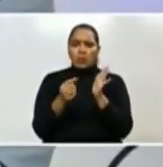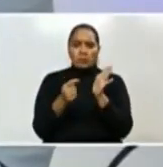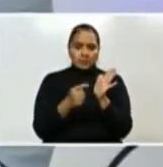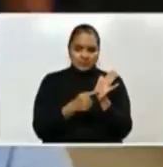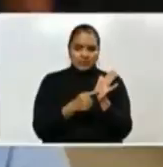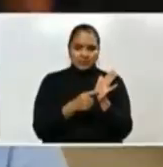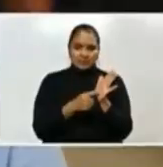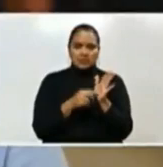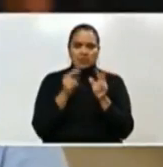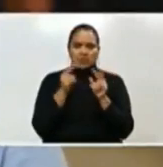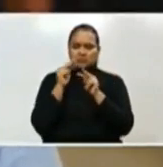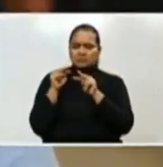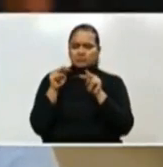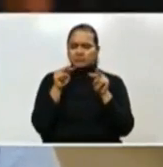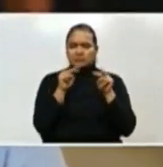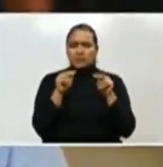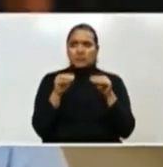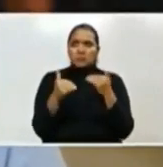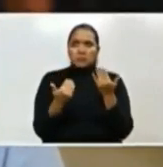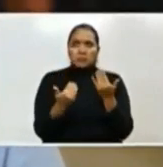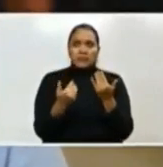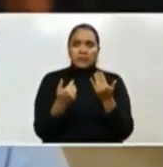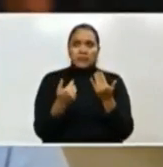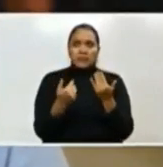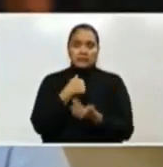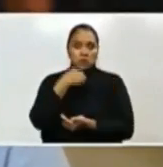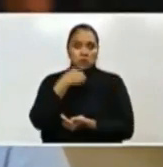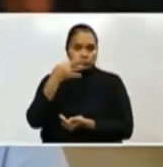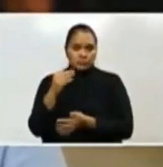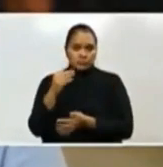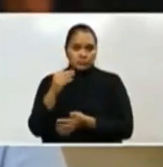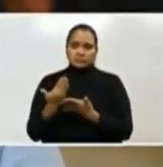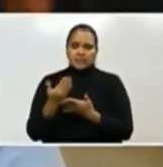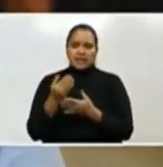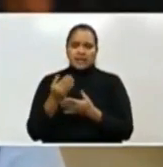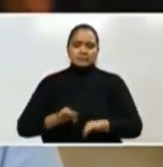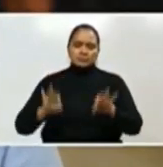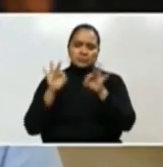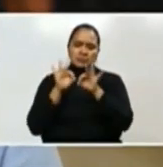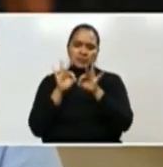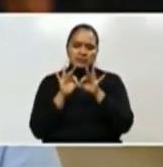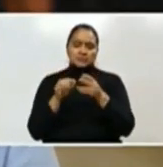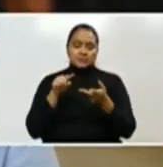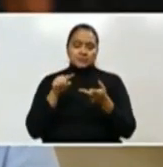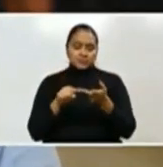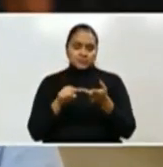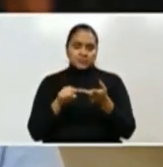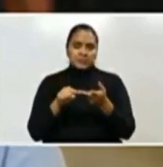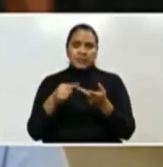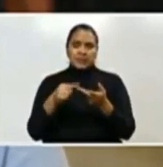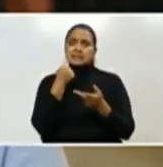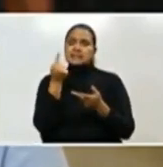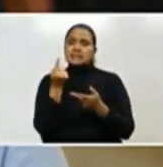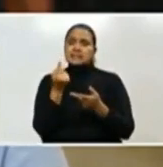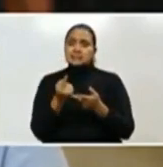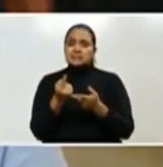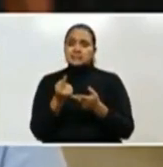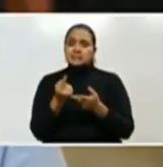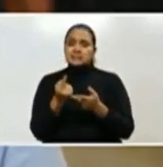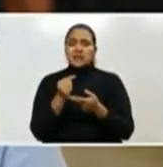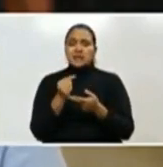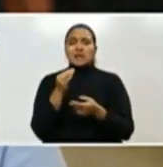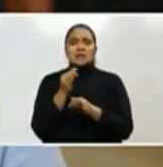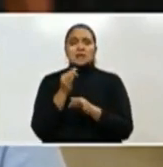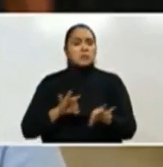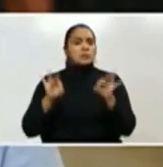labor de veduría. Señor Presidente, yo creo que aquí hay un elemento que es muy importante hacer destacar y es el